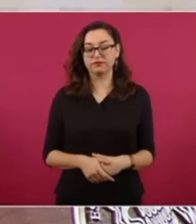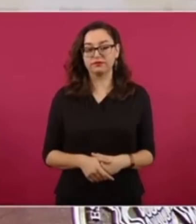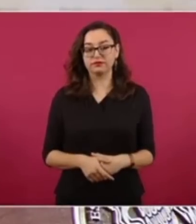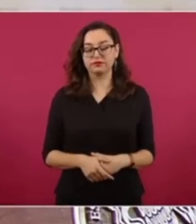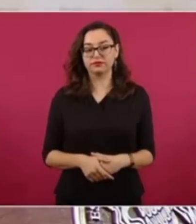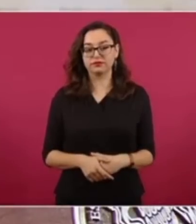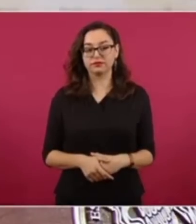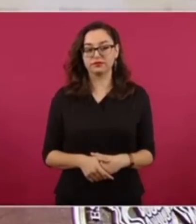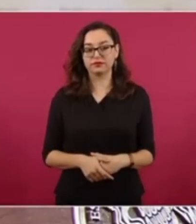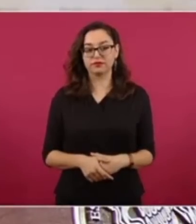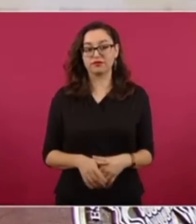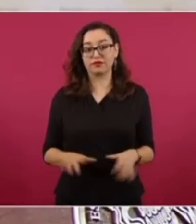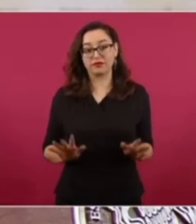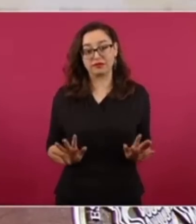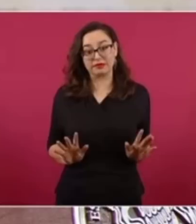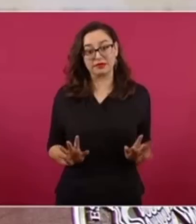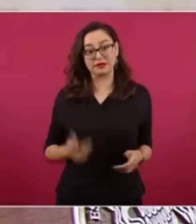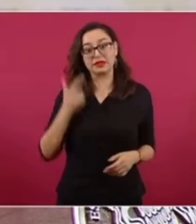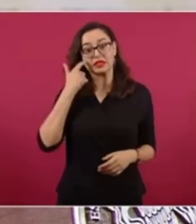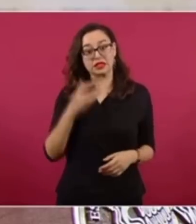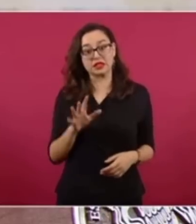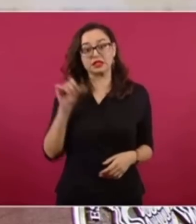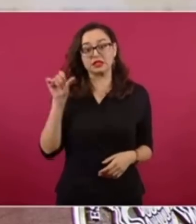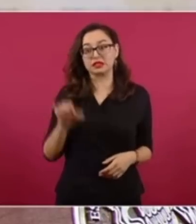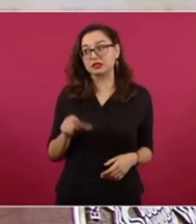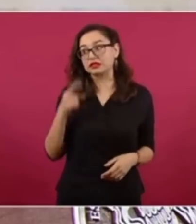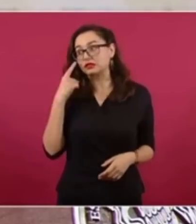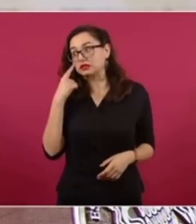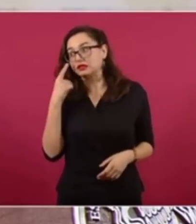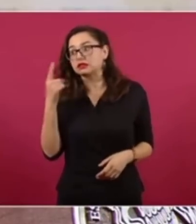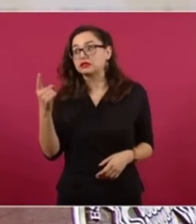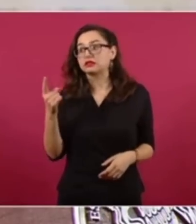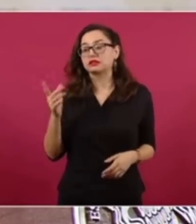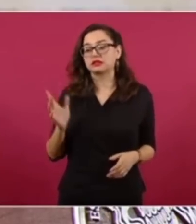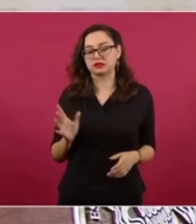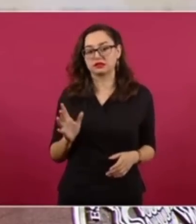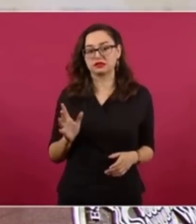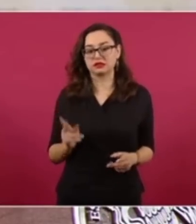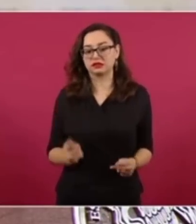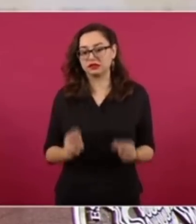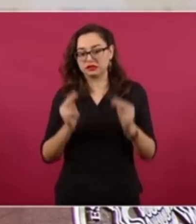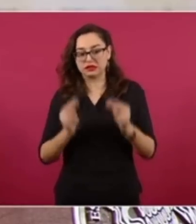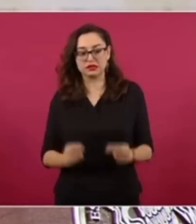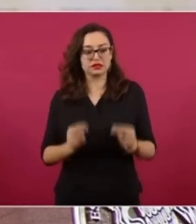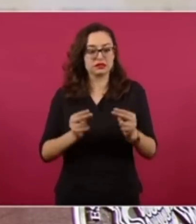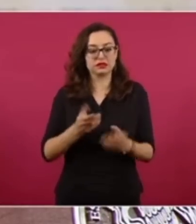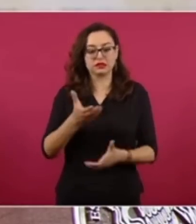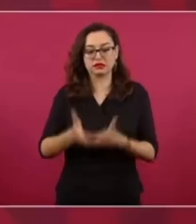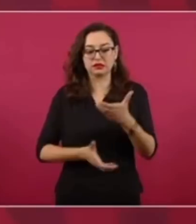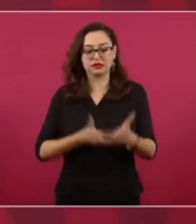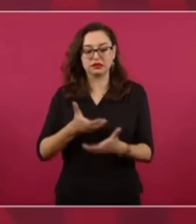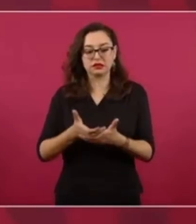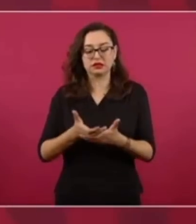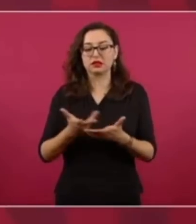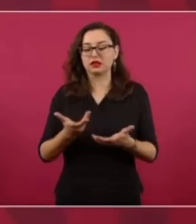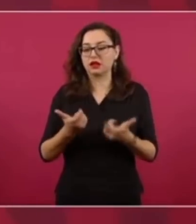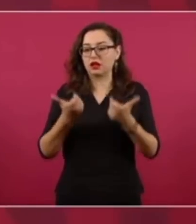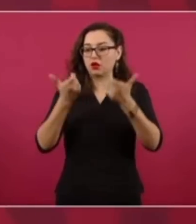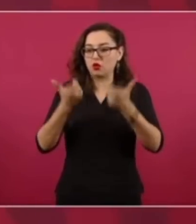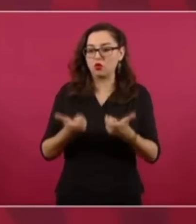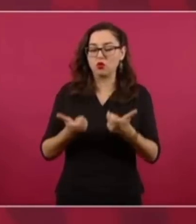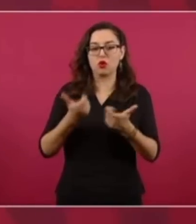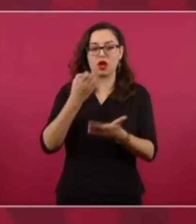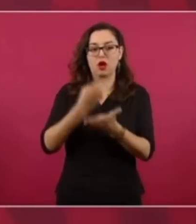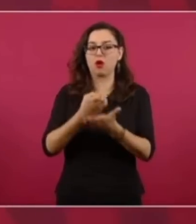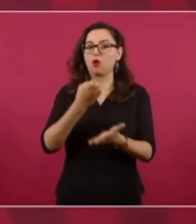Hoy vamos a ver el comportamiento de mercados y del mundo financiero,